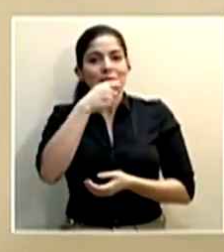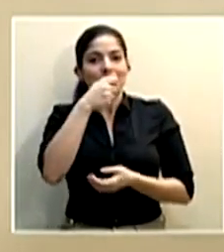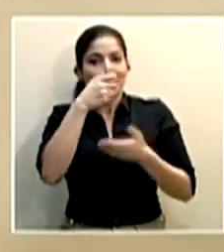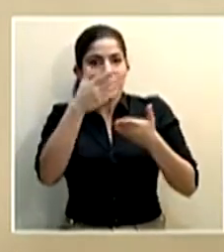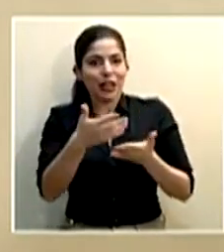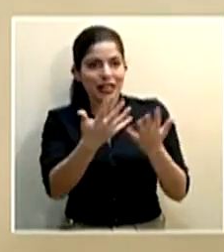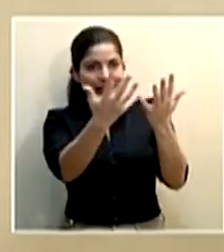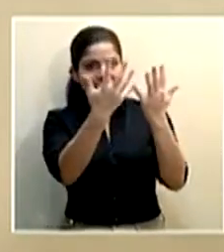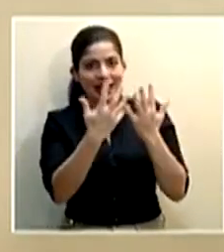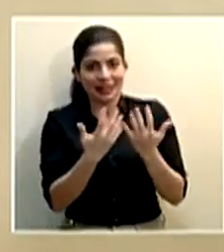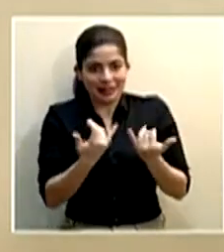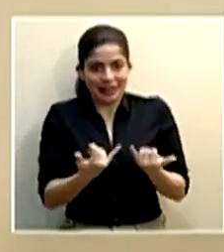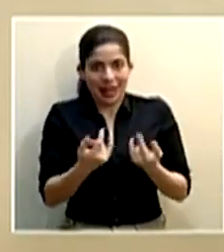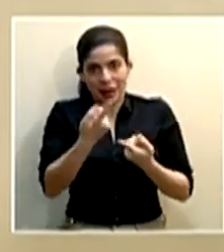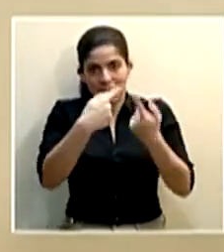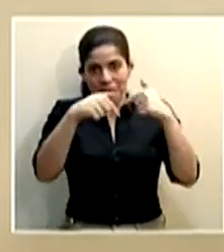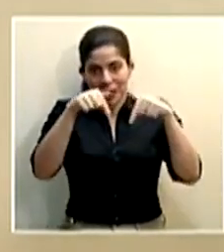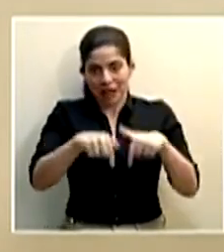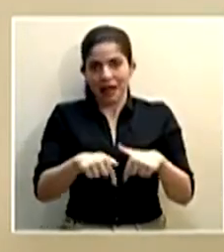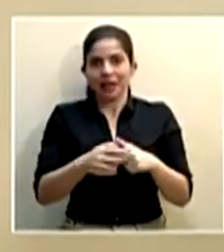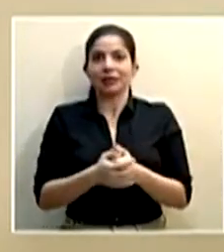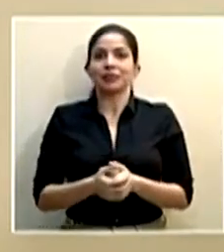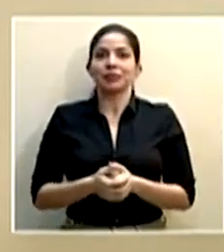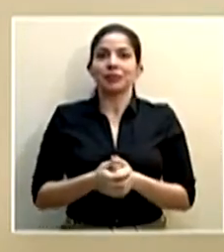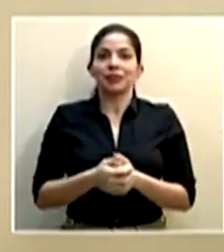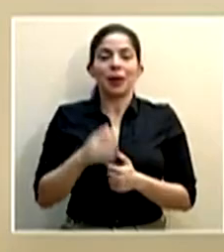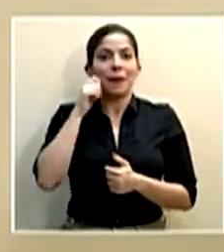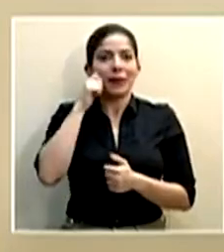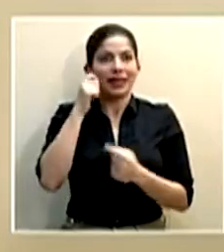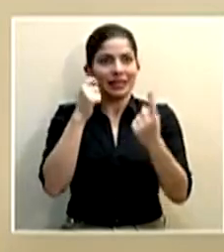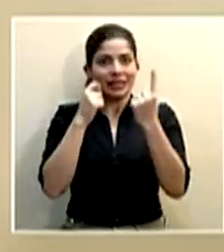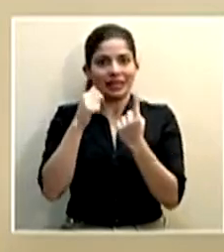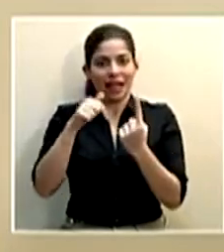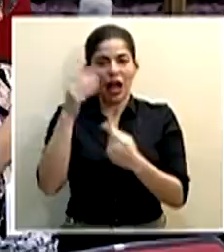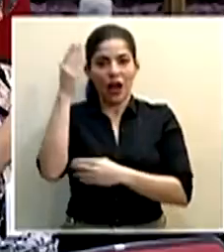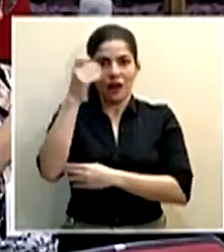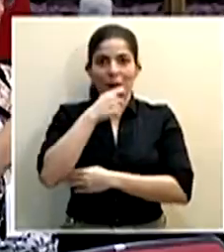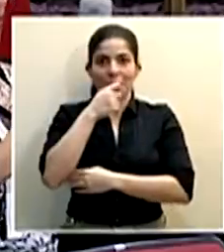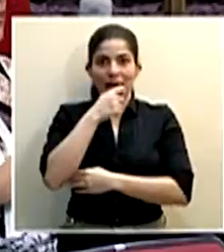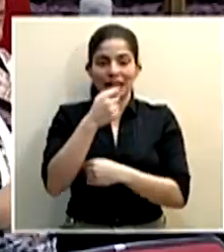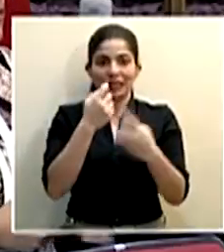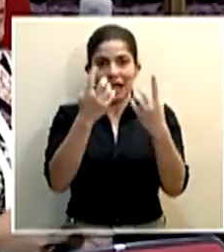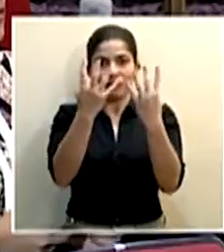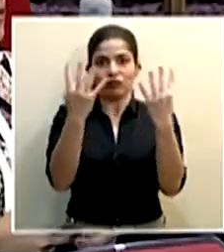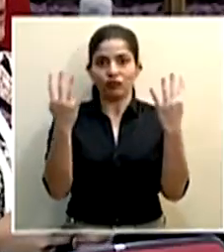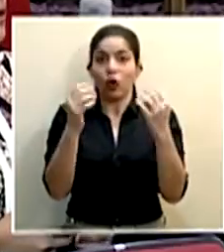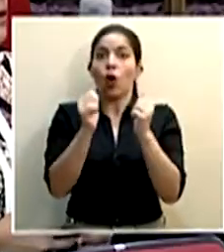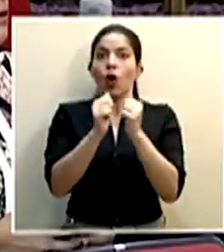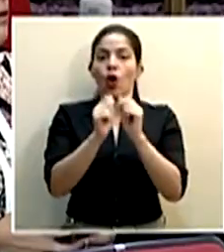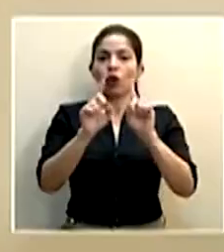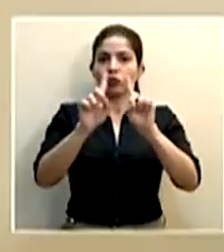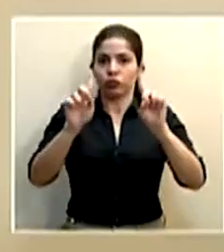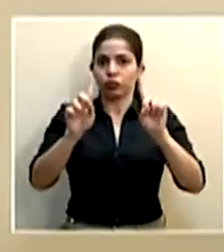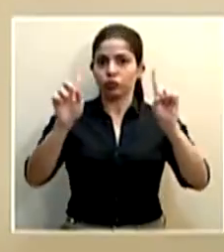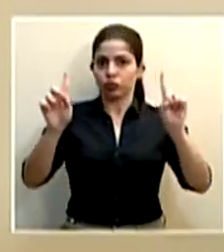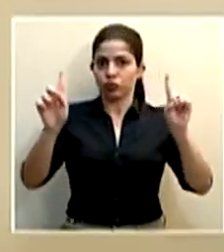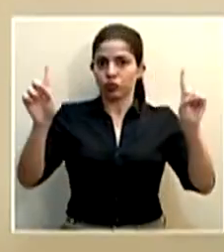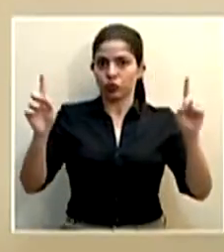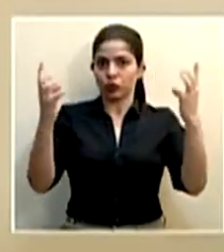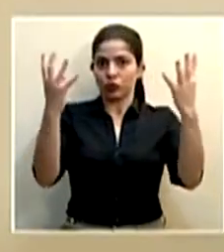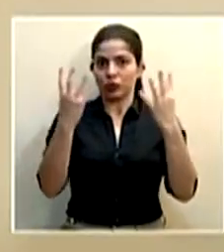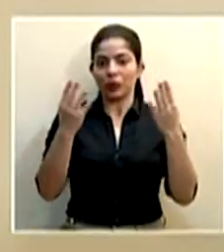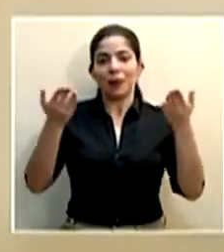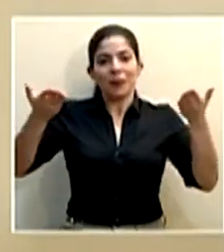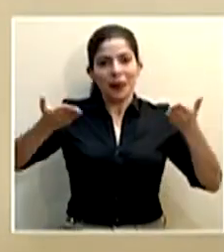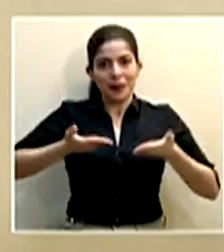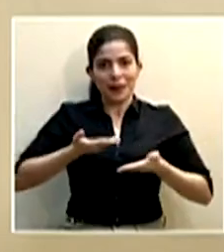se hacen presentes de forma presencial en las conferencias de prensa, con unas medidas de distanciamiento. Decirles